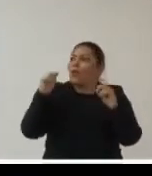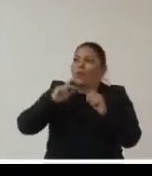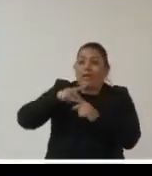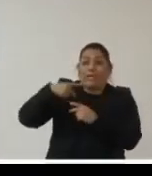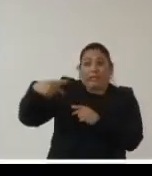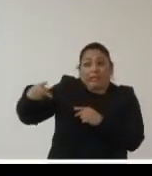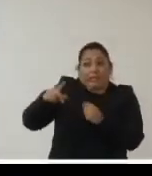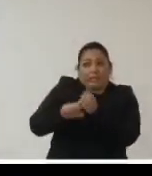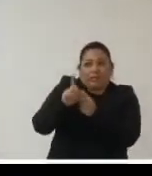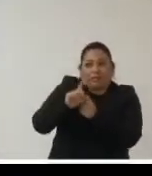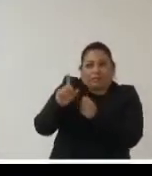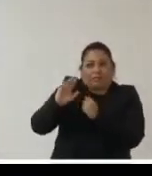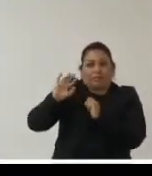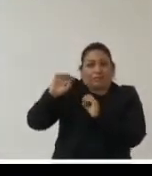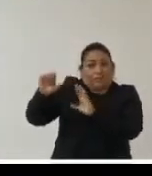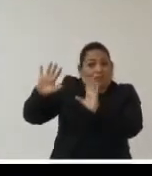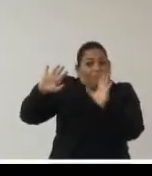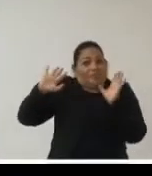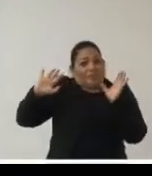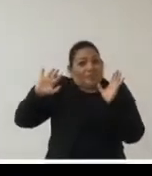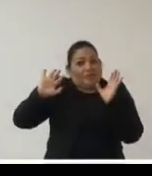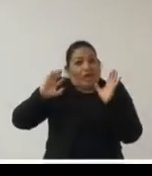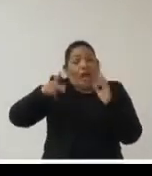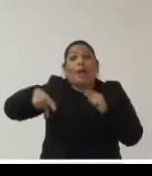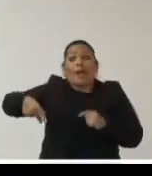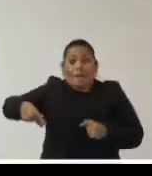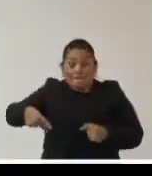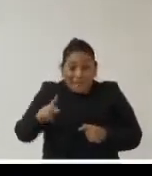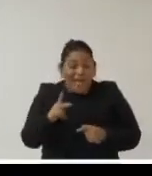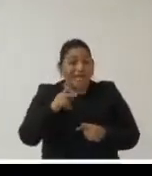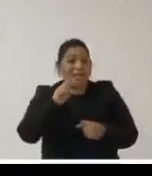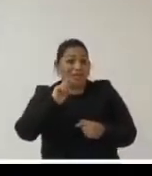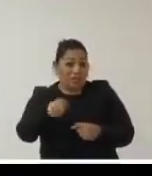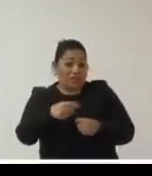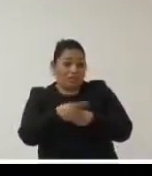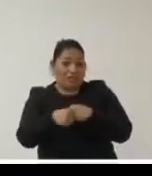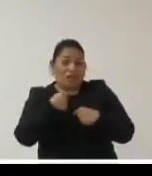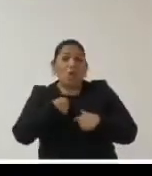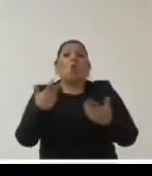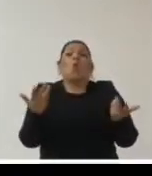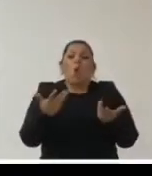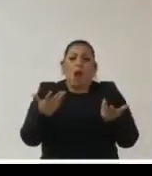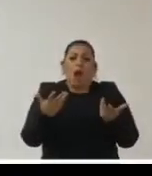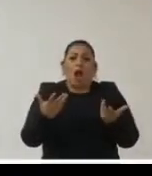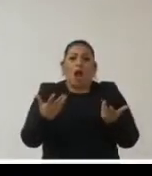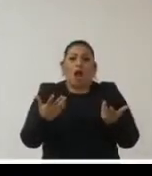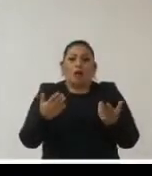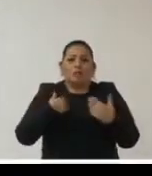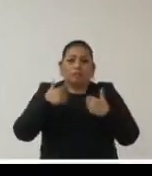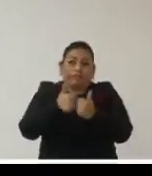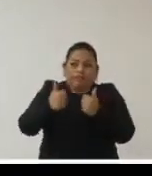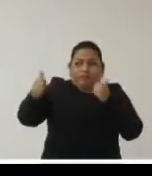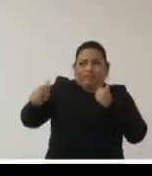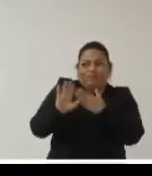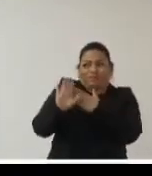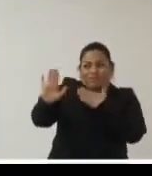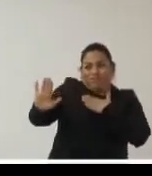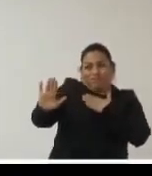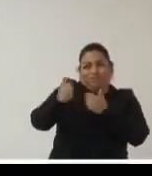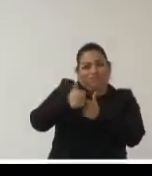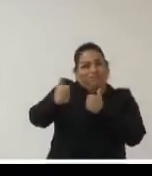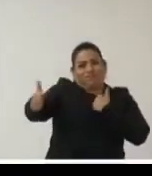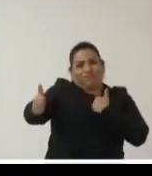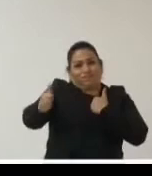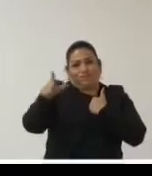problema pero es mi riesgo entonces ¿yo qué hago? me retiro y tomo distancia ¿no? entonces